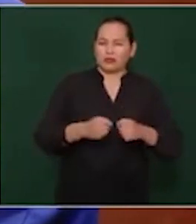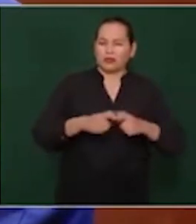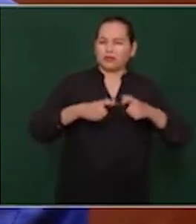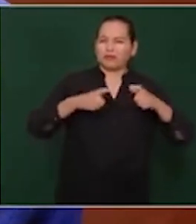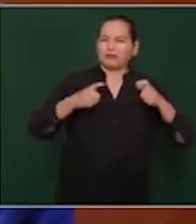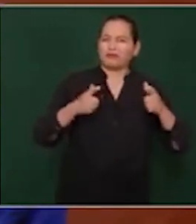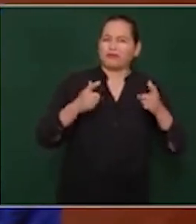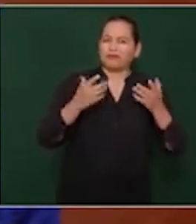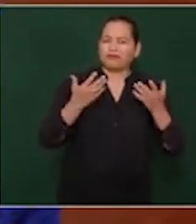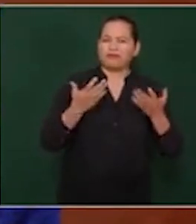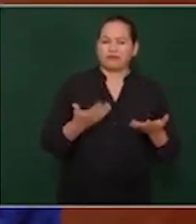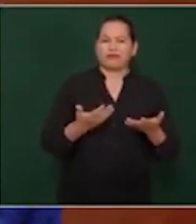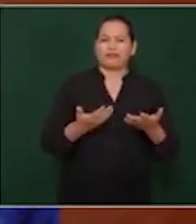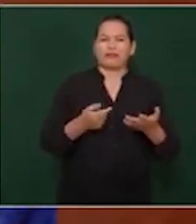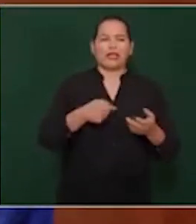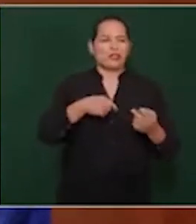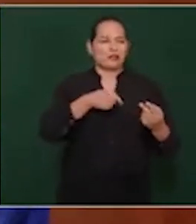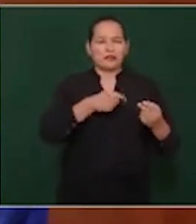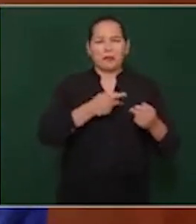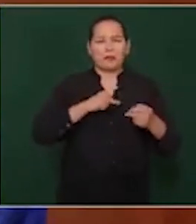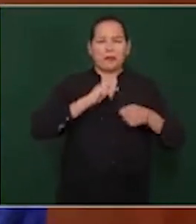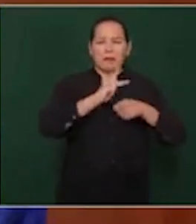que son nuestros vecinos,